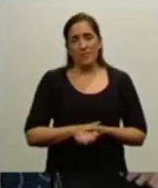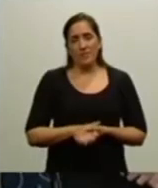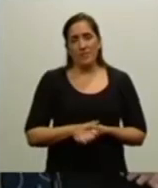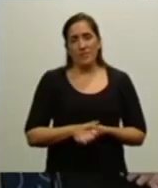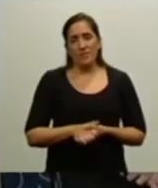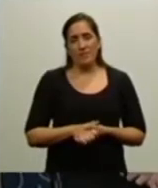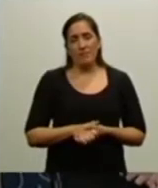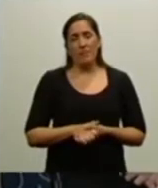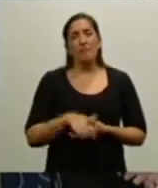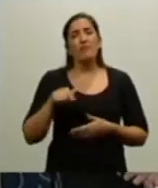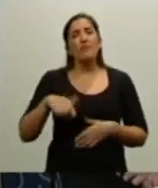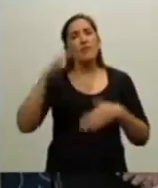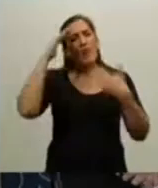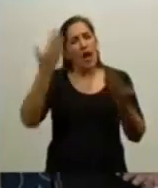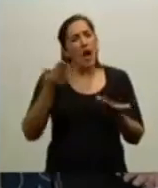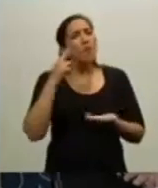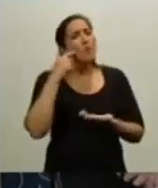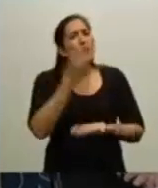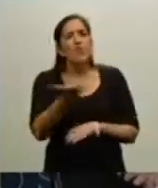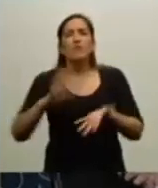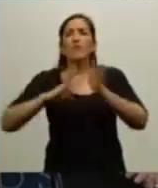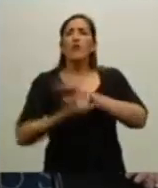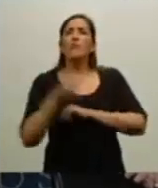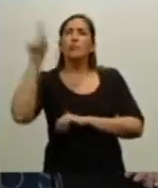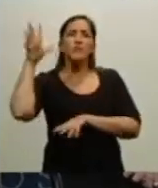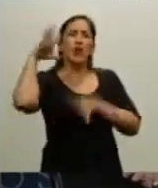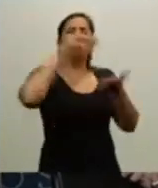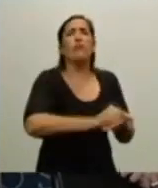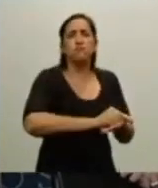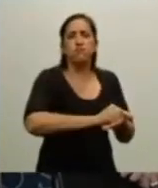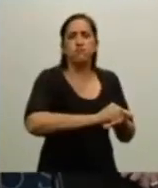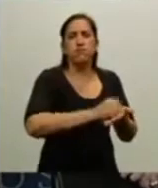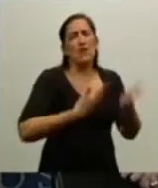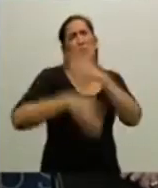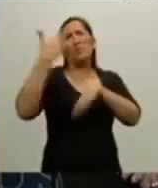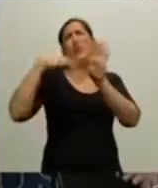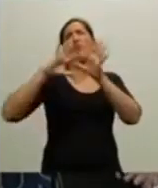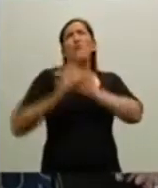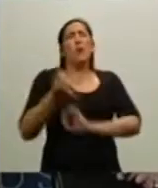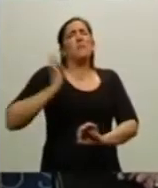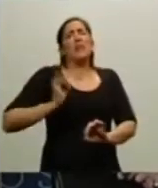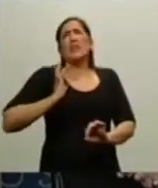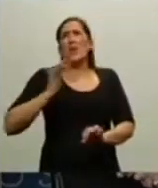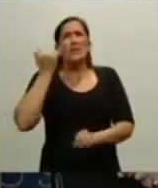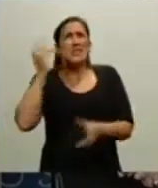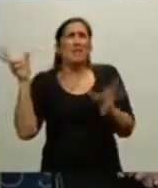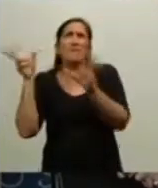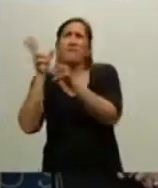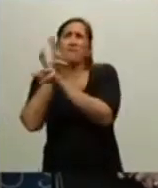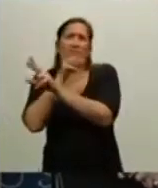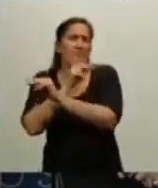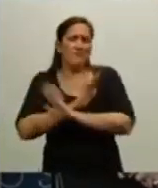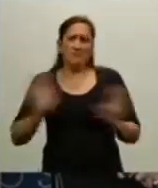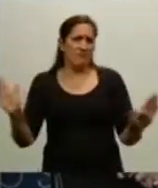de las formas de colonialismo más obsoletas y más antiguas, ya casi olvidadas del siglo